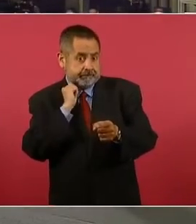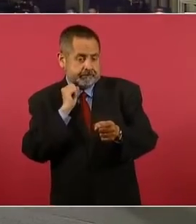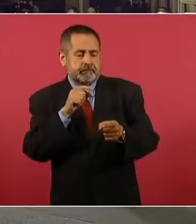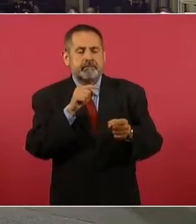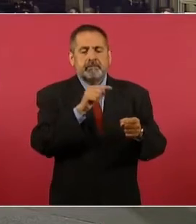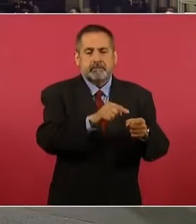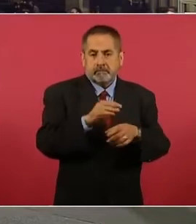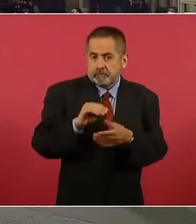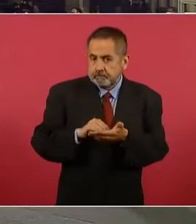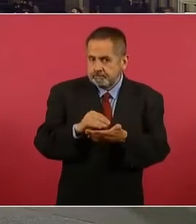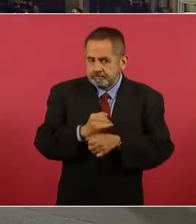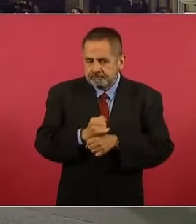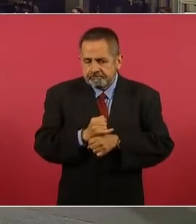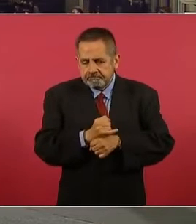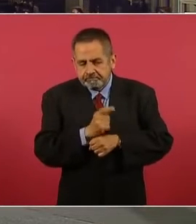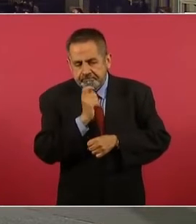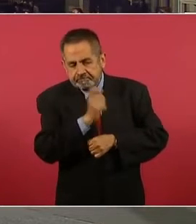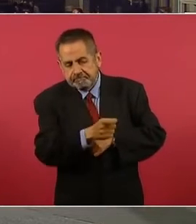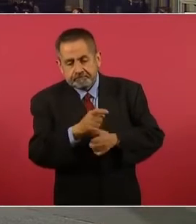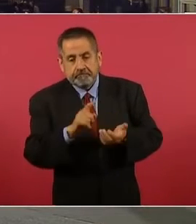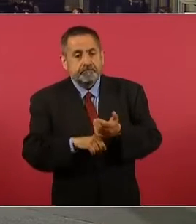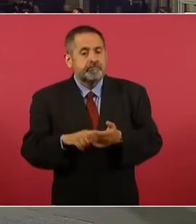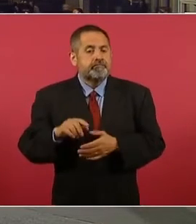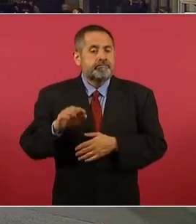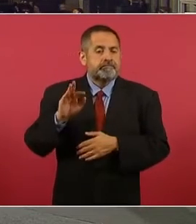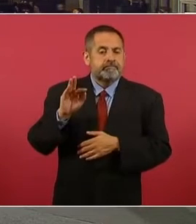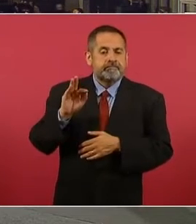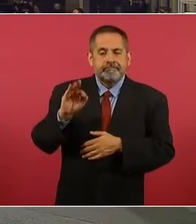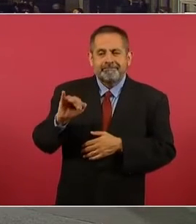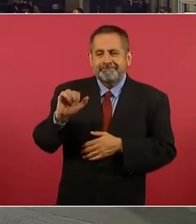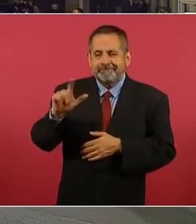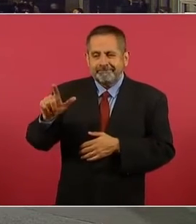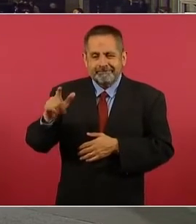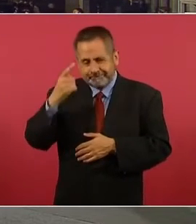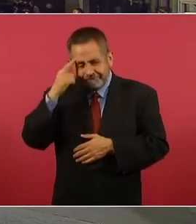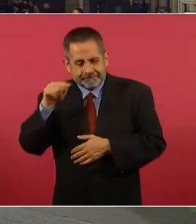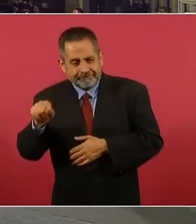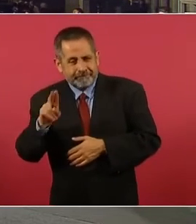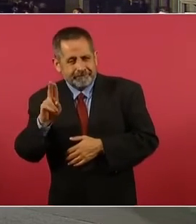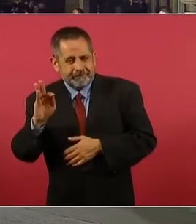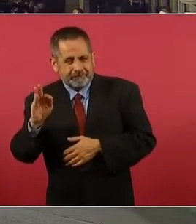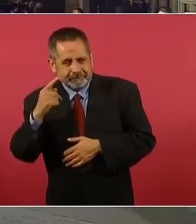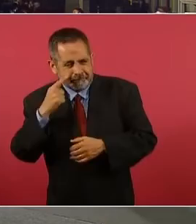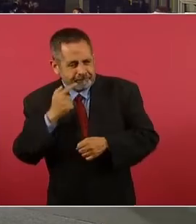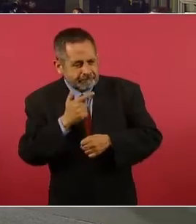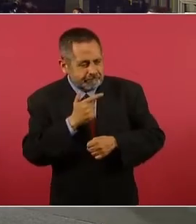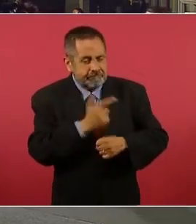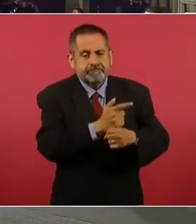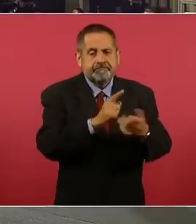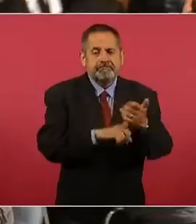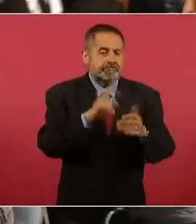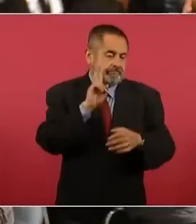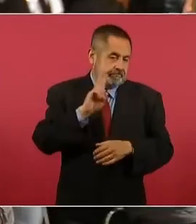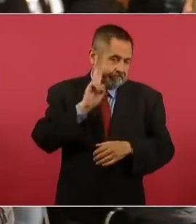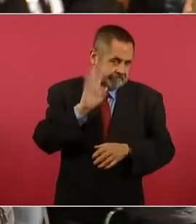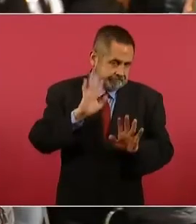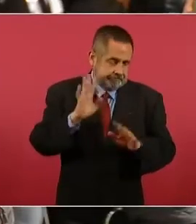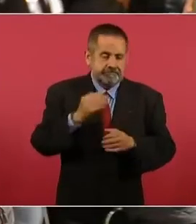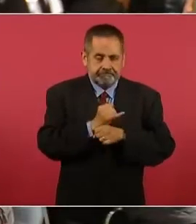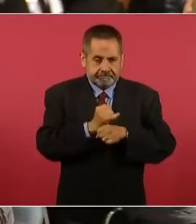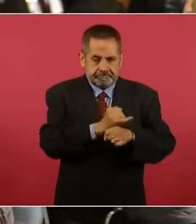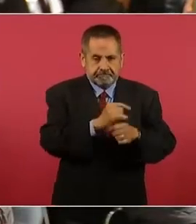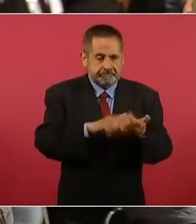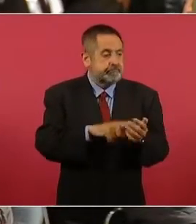actualmente investigados por la Fiscalía Anticorrupción y también por la Procuraduría Fiscal, a quienes se les